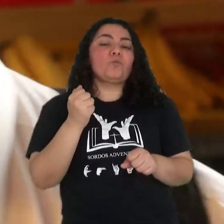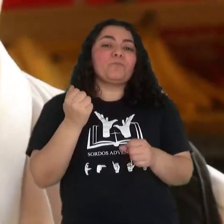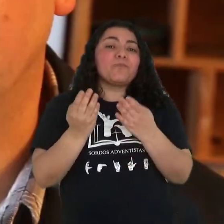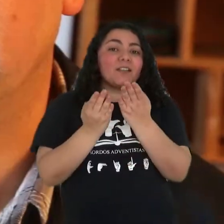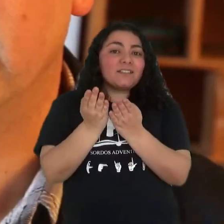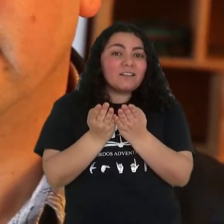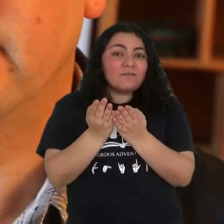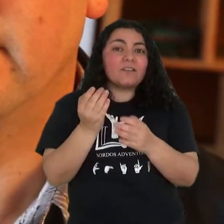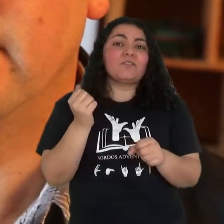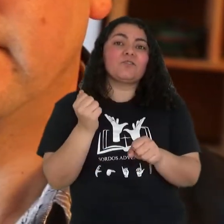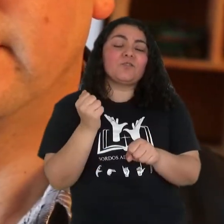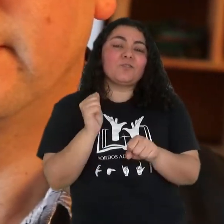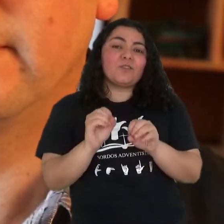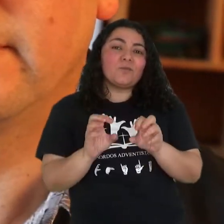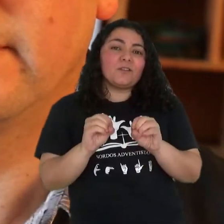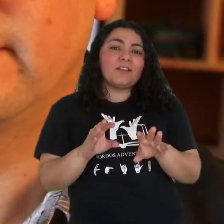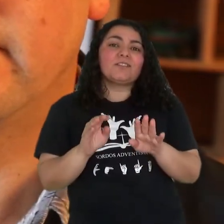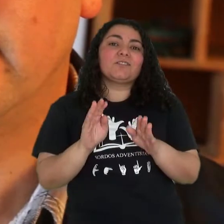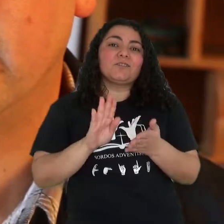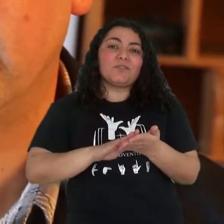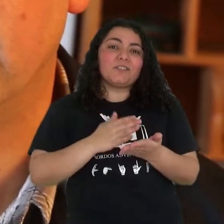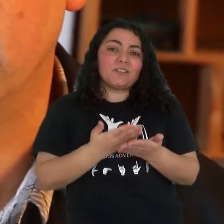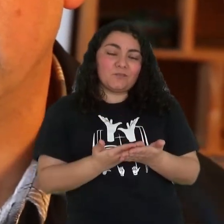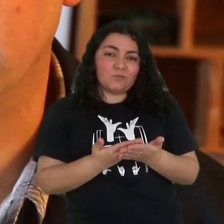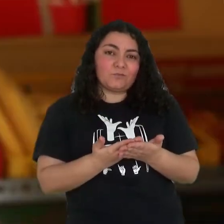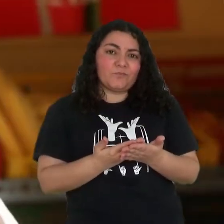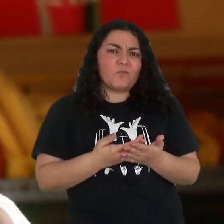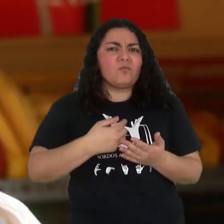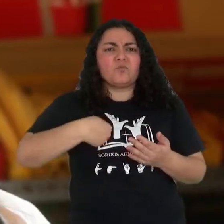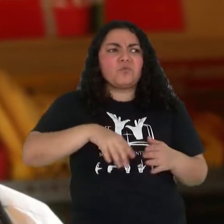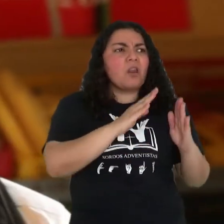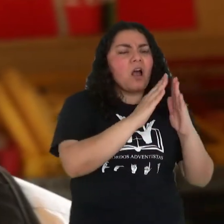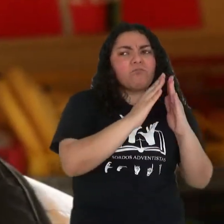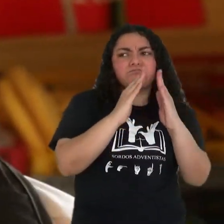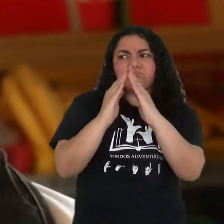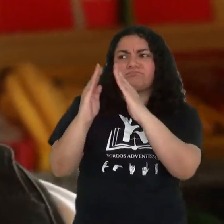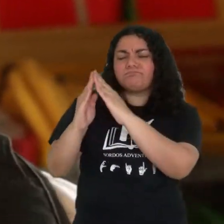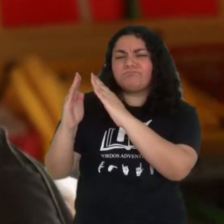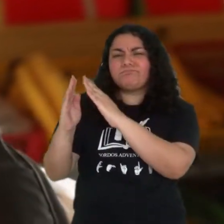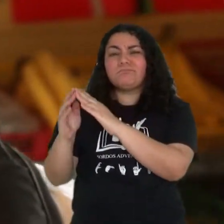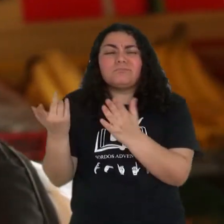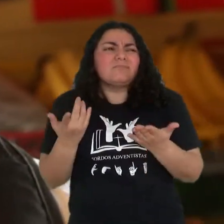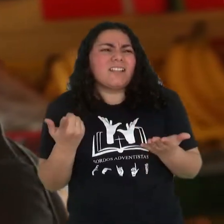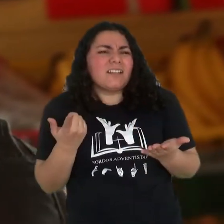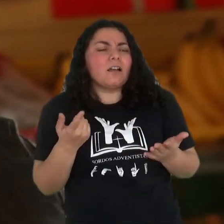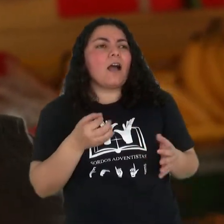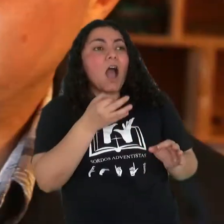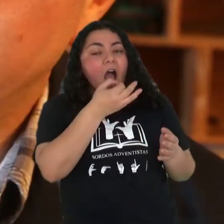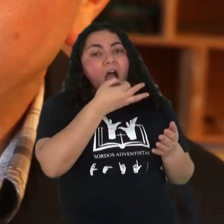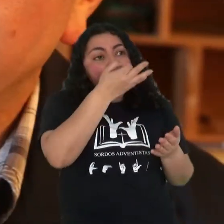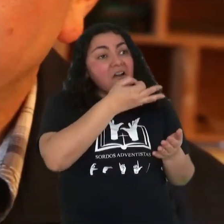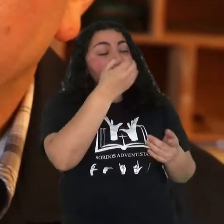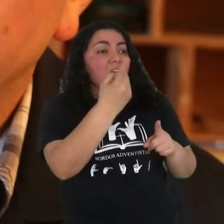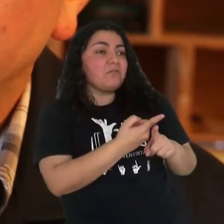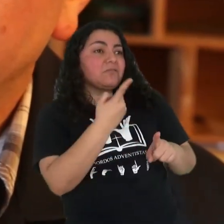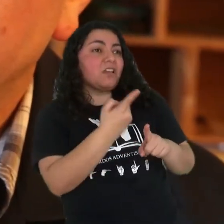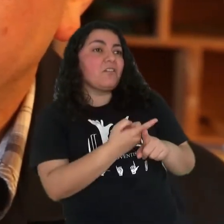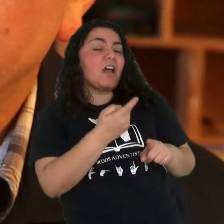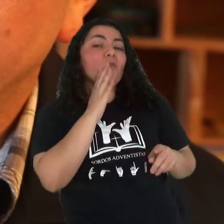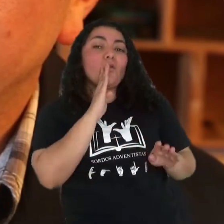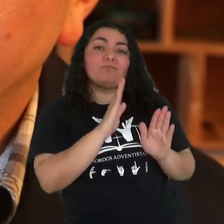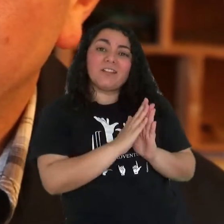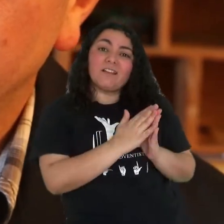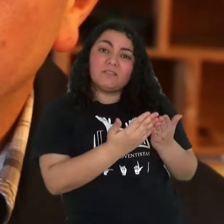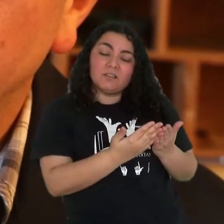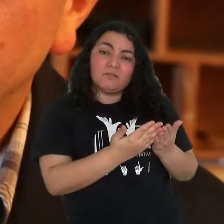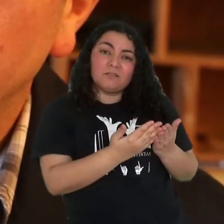Servicio Educacional Hogar y Salud. Estamos acá pasando por todas las casas de sus vecinos hablándole un poquito sobre la Palabra de Dios. ¿Me permitiría poder conversar con